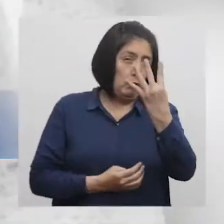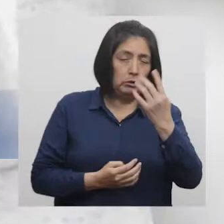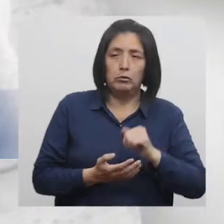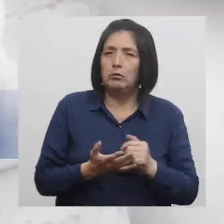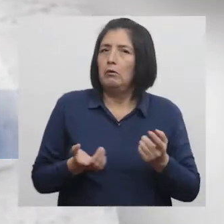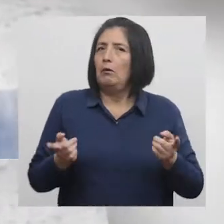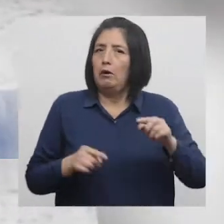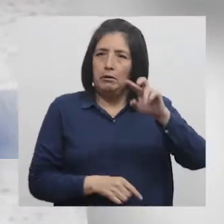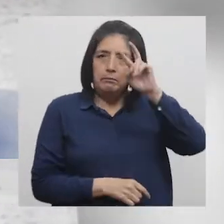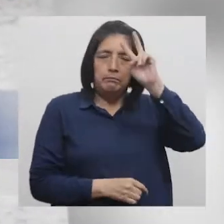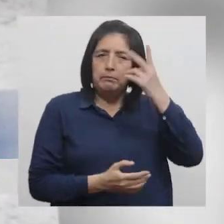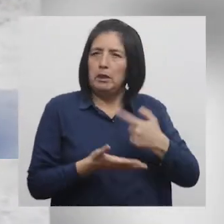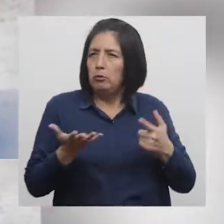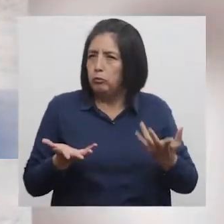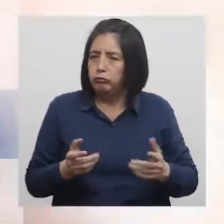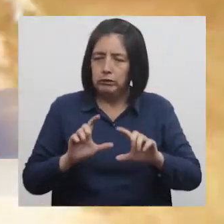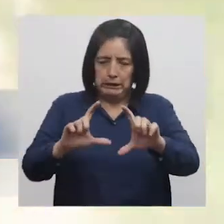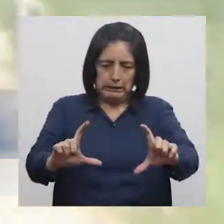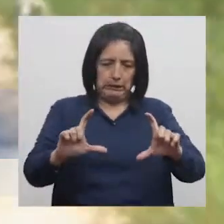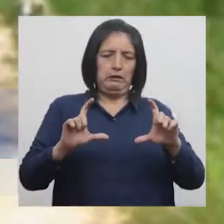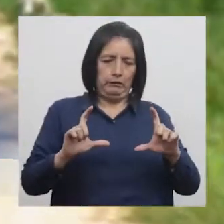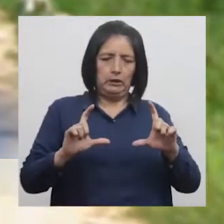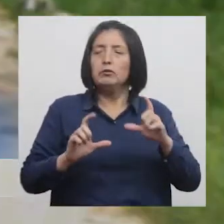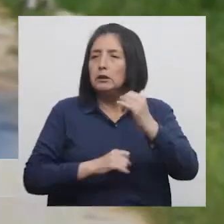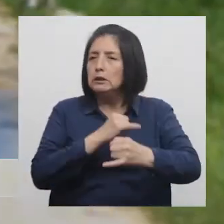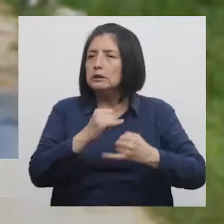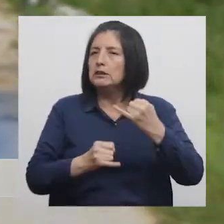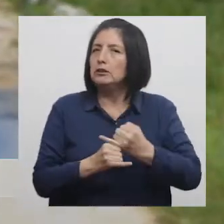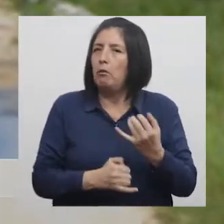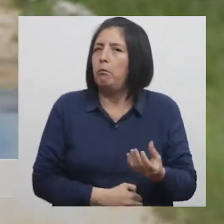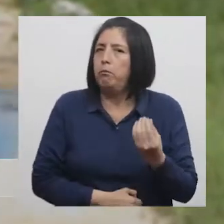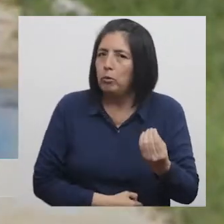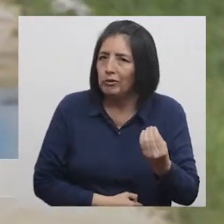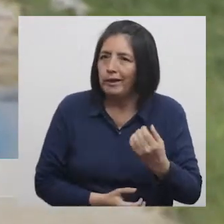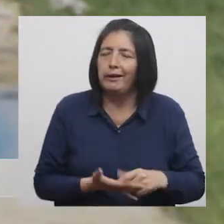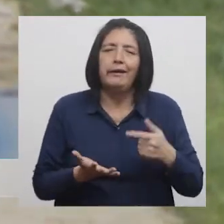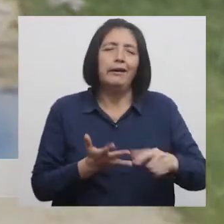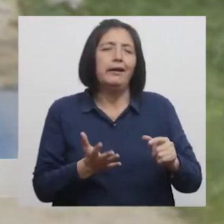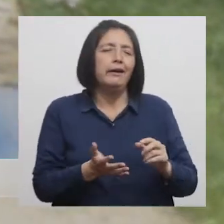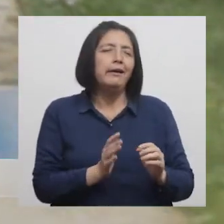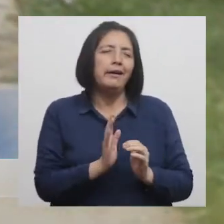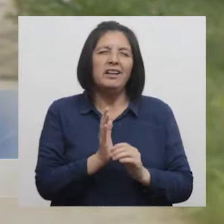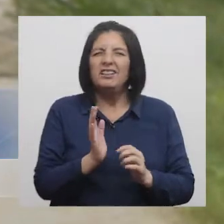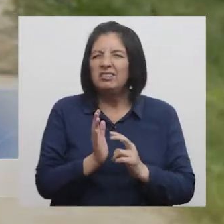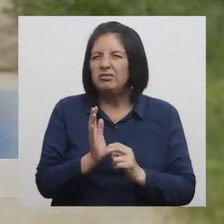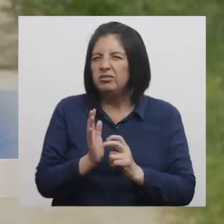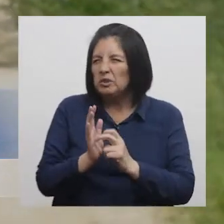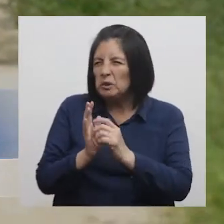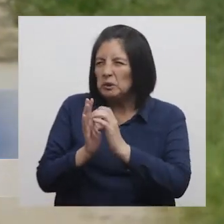cuando el Perú recibió la certificación internacional por lograr erradicar el virus de la polio.